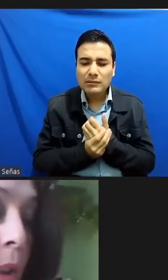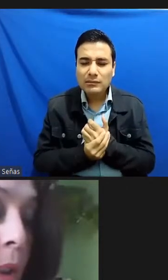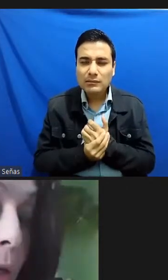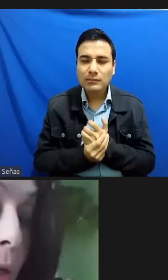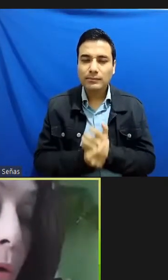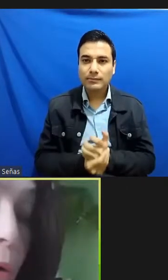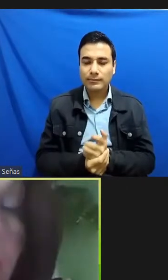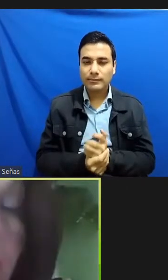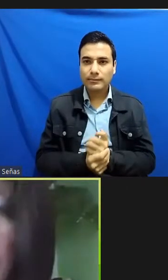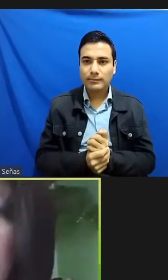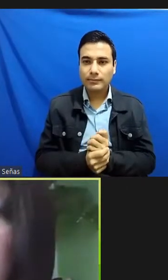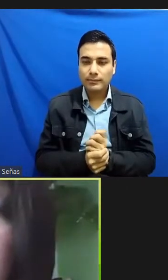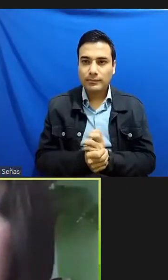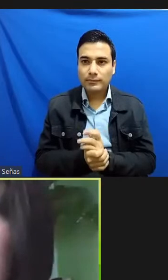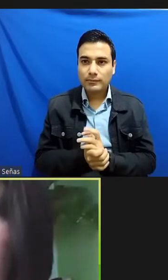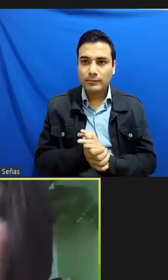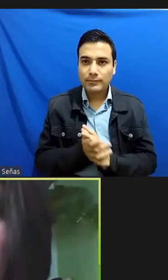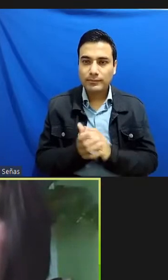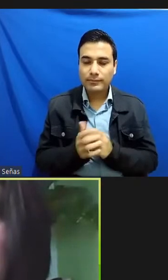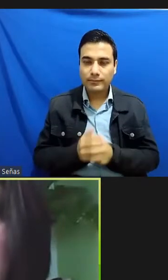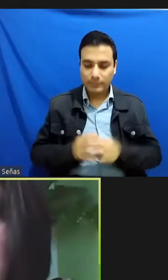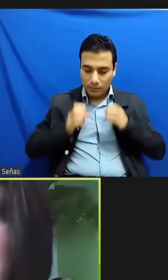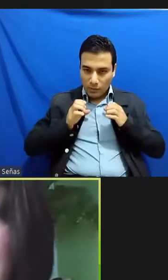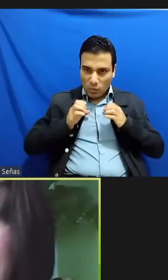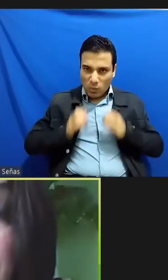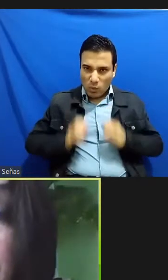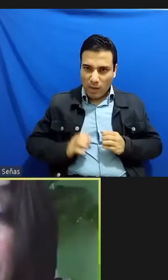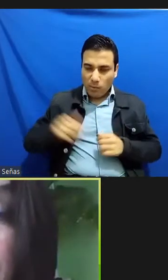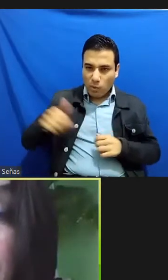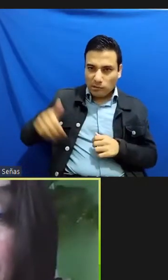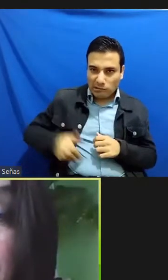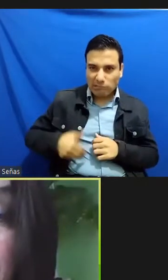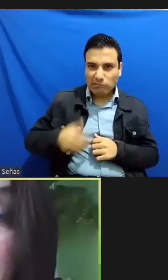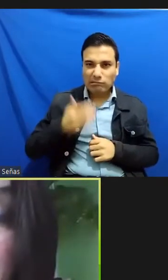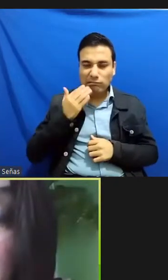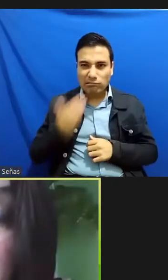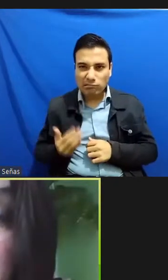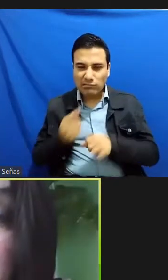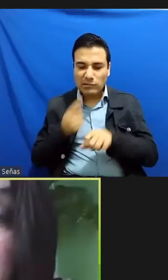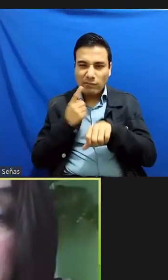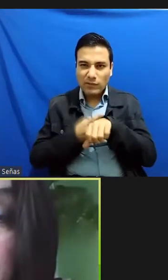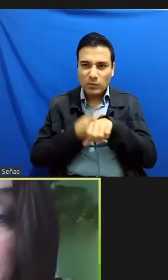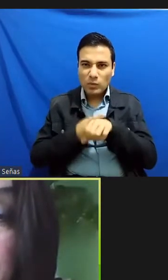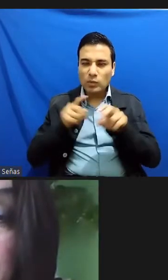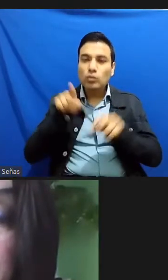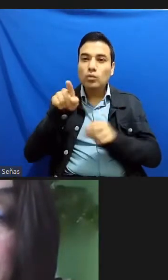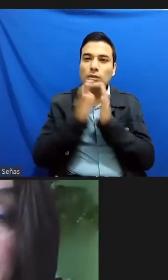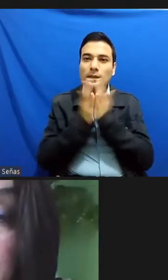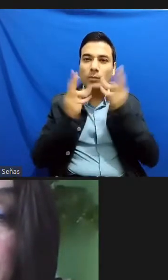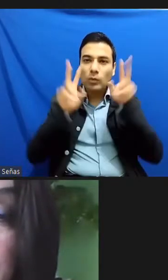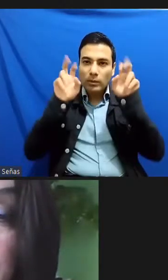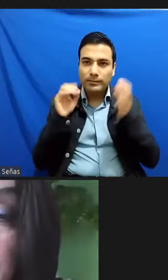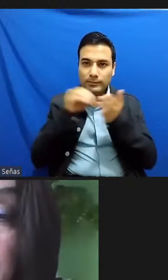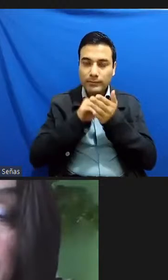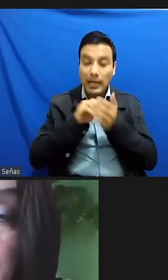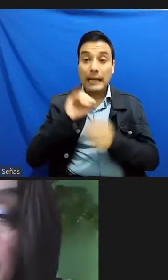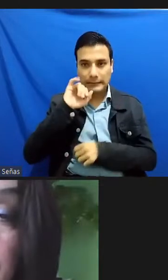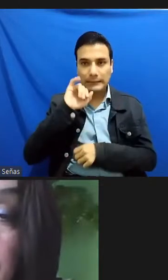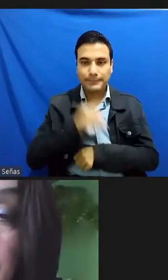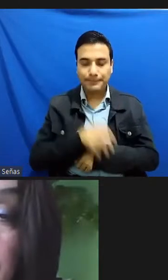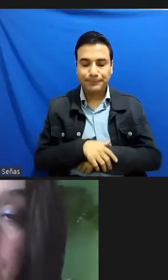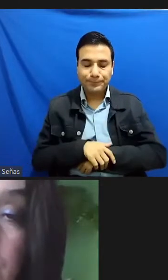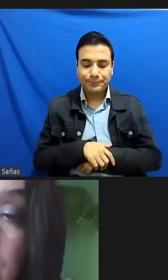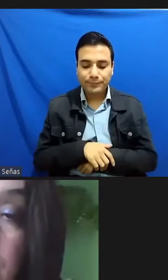cuál es el papel del cuerpo lisiado deforme o enfermo en tu obra ah de eso me empecé a dar cuenta